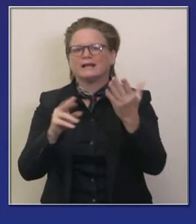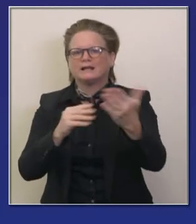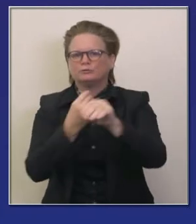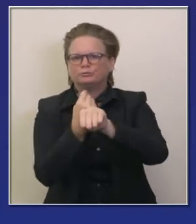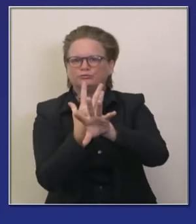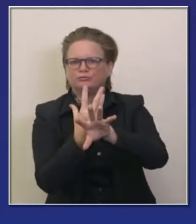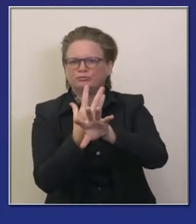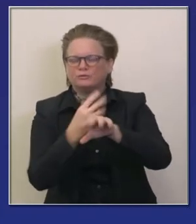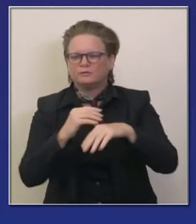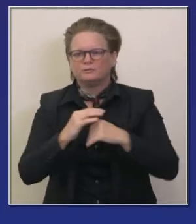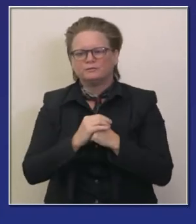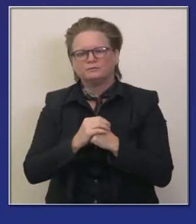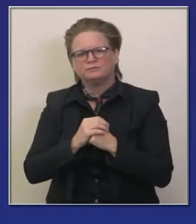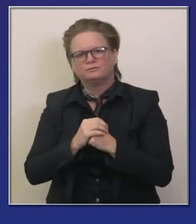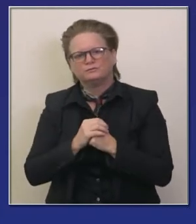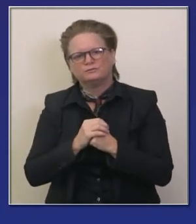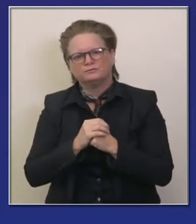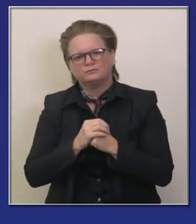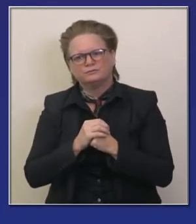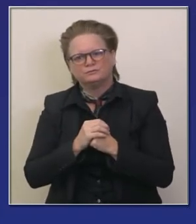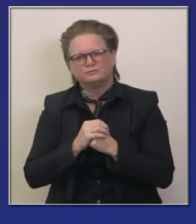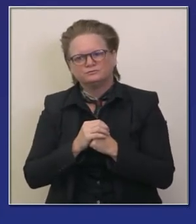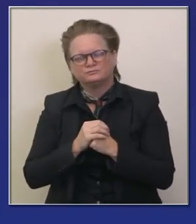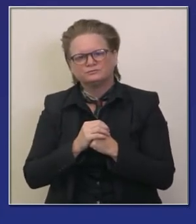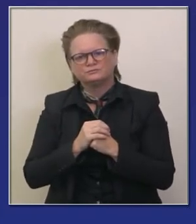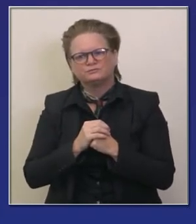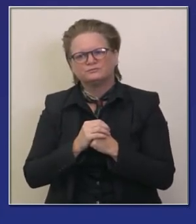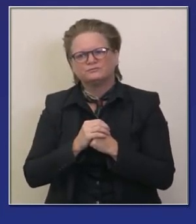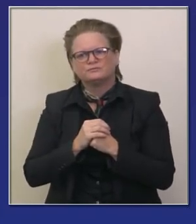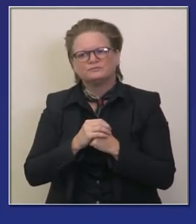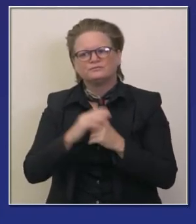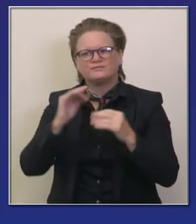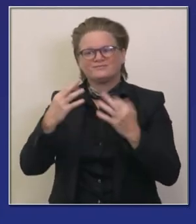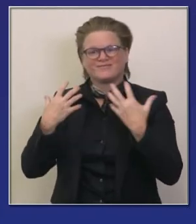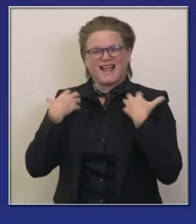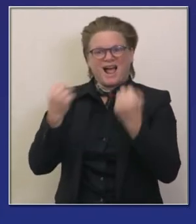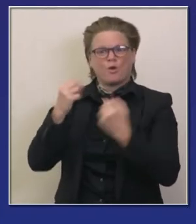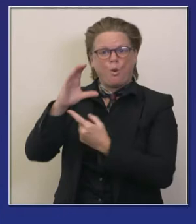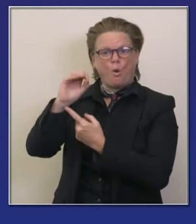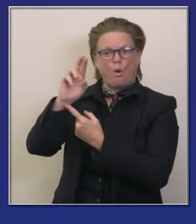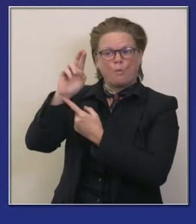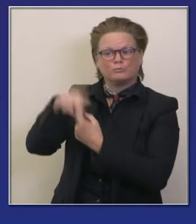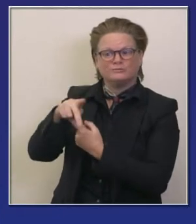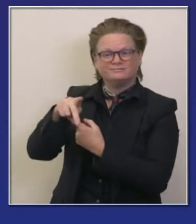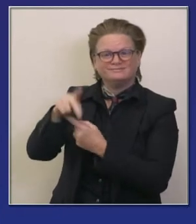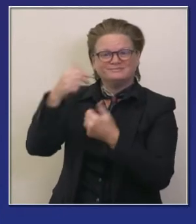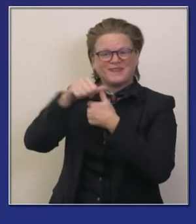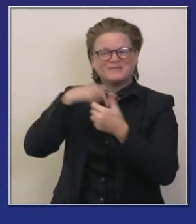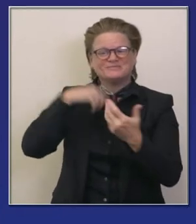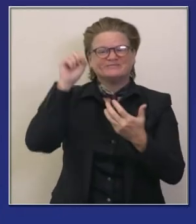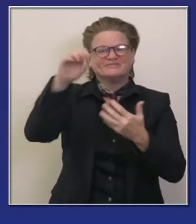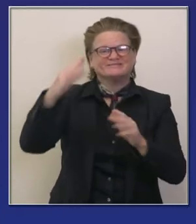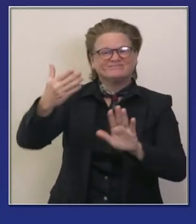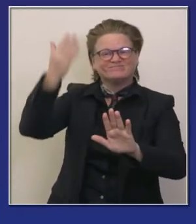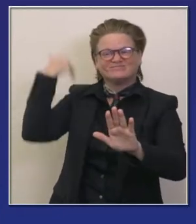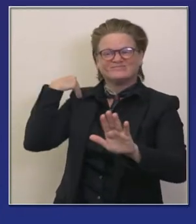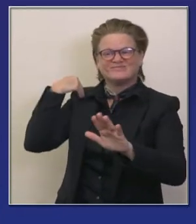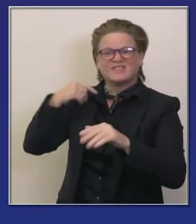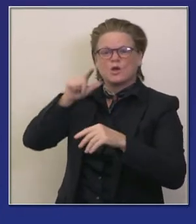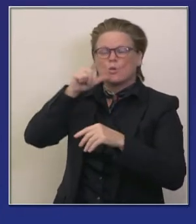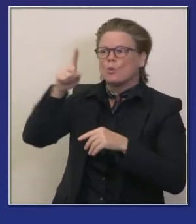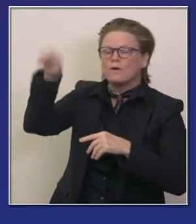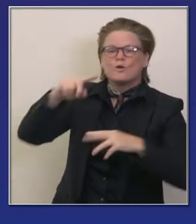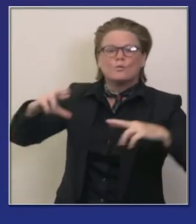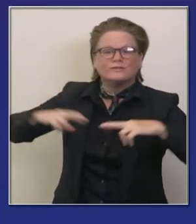programa del cuerpo de salud en el pasado son individuos que se jubilaron recientemente tienen sus licencias que se habían